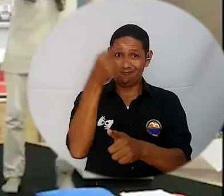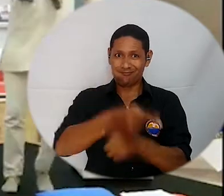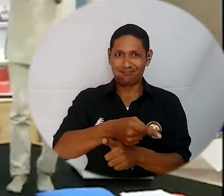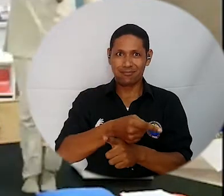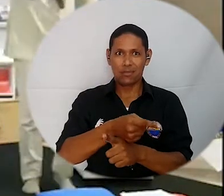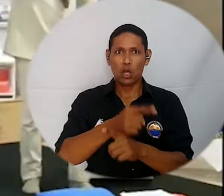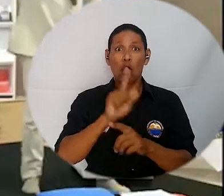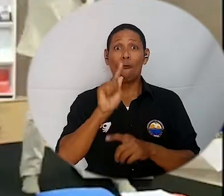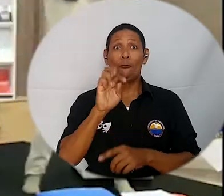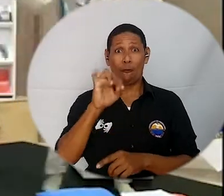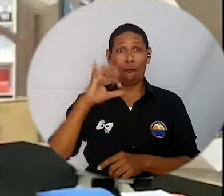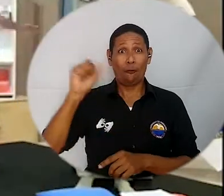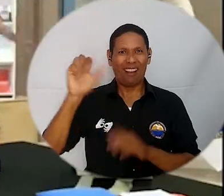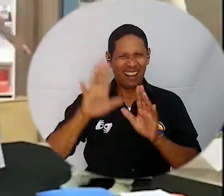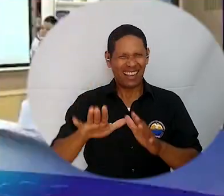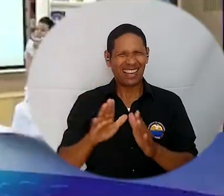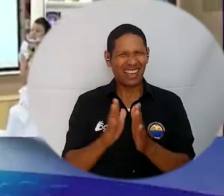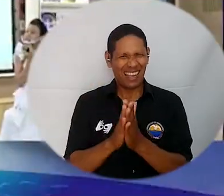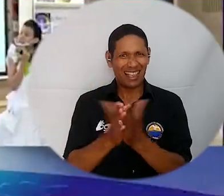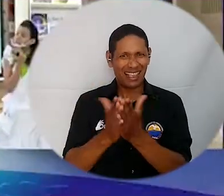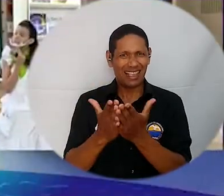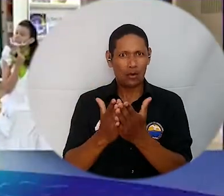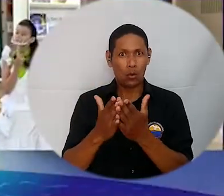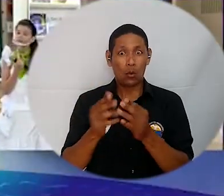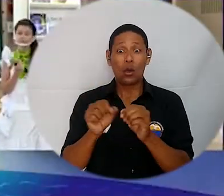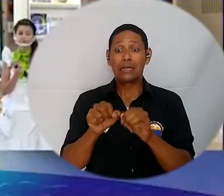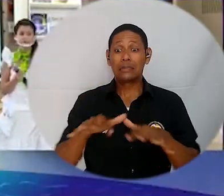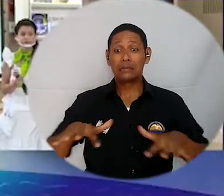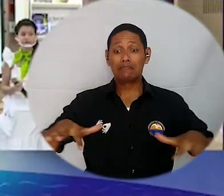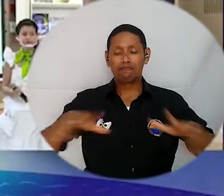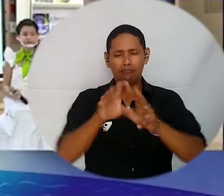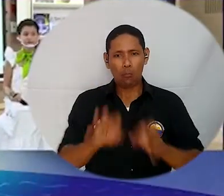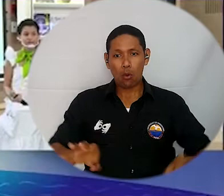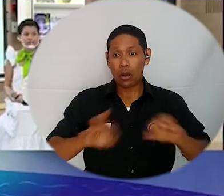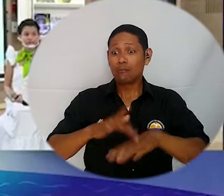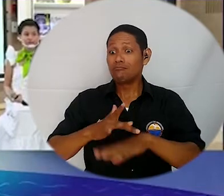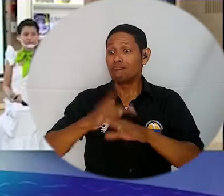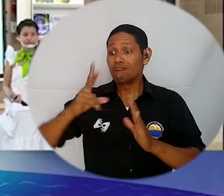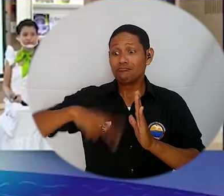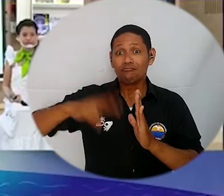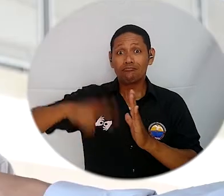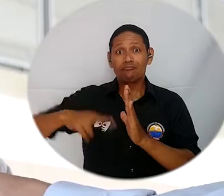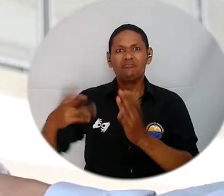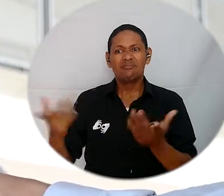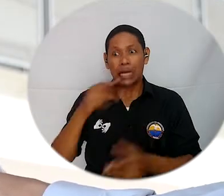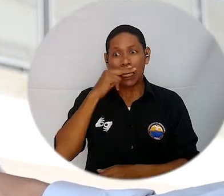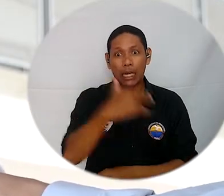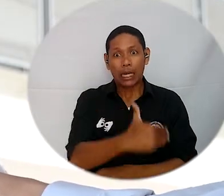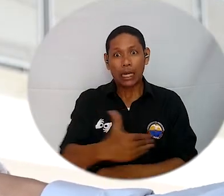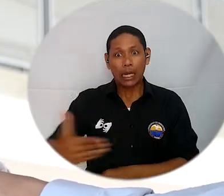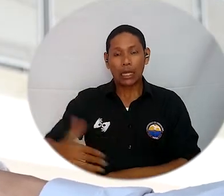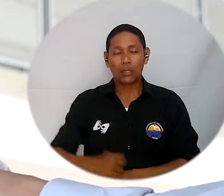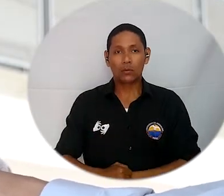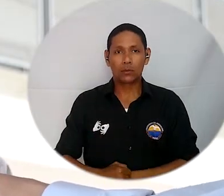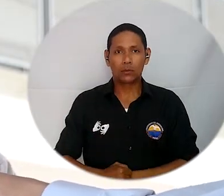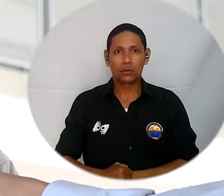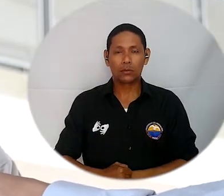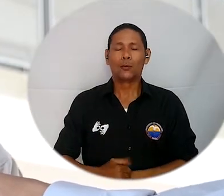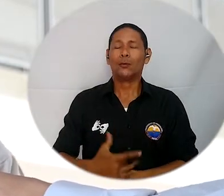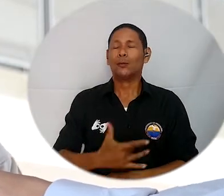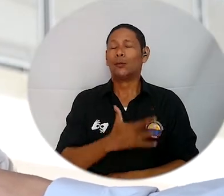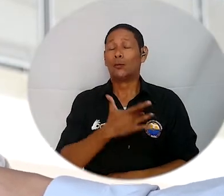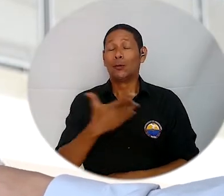estamos dando cuenta que estamos cumpliendo con el propósito de una feria que tiene necesariamente que ofrecer